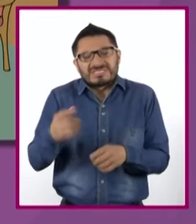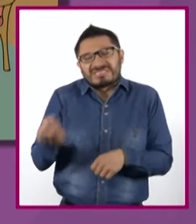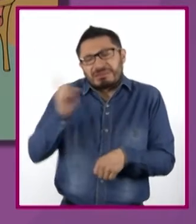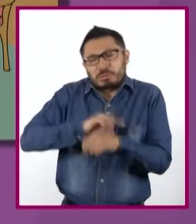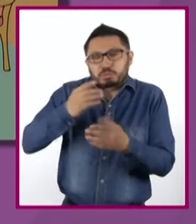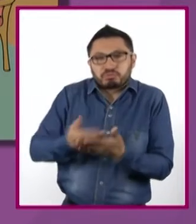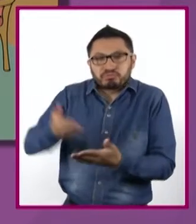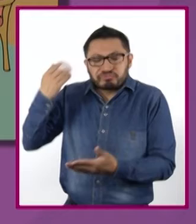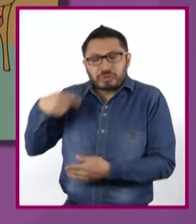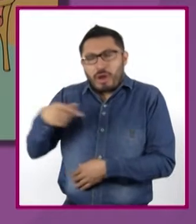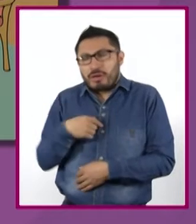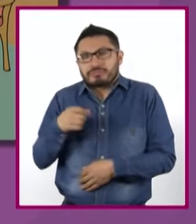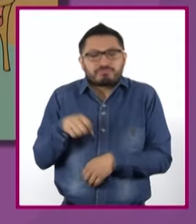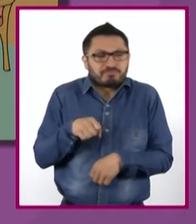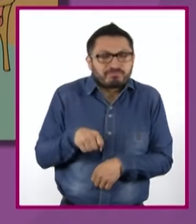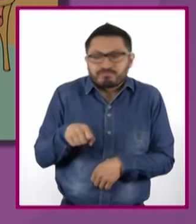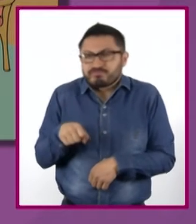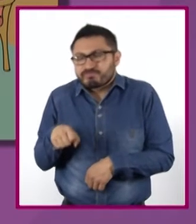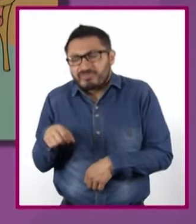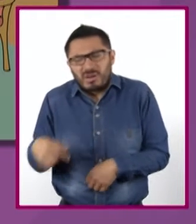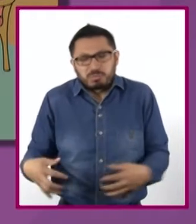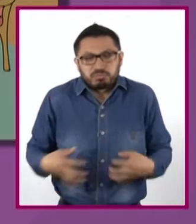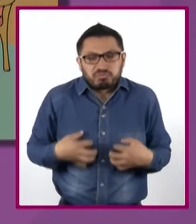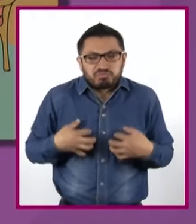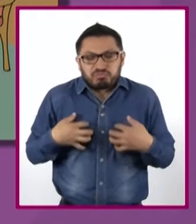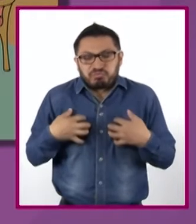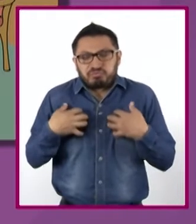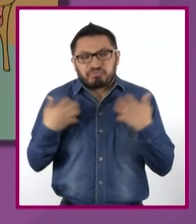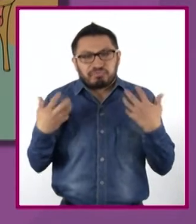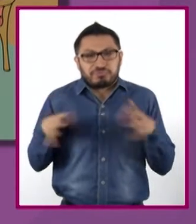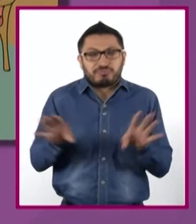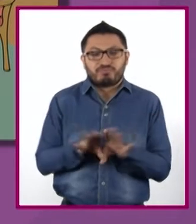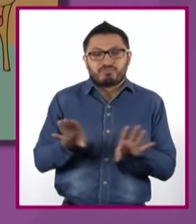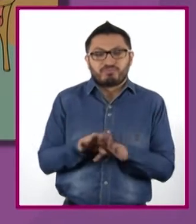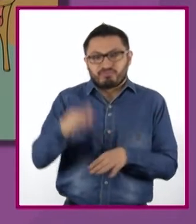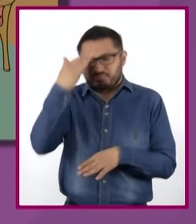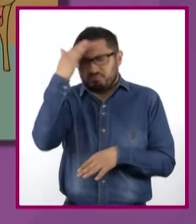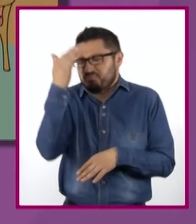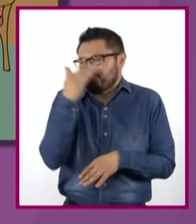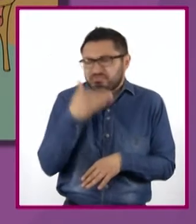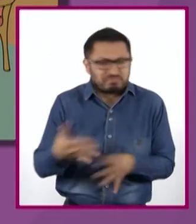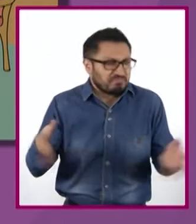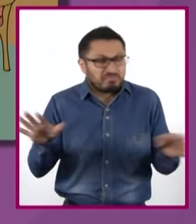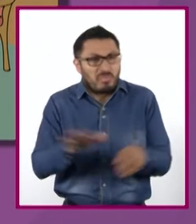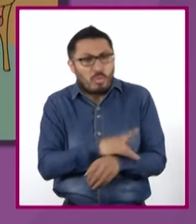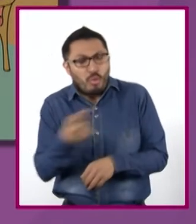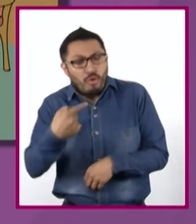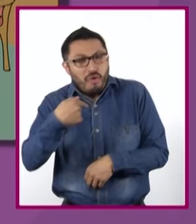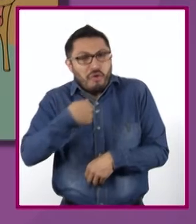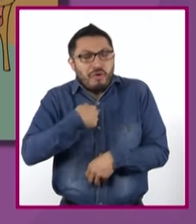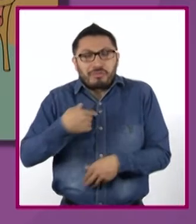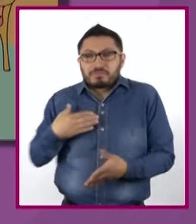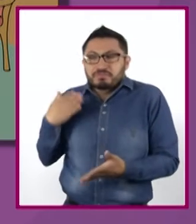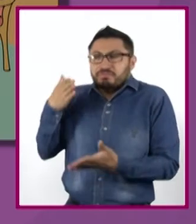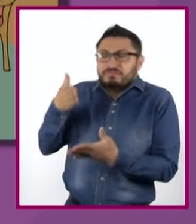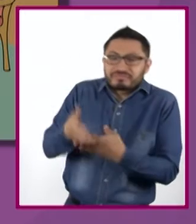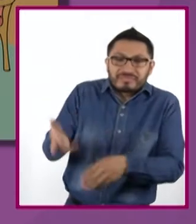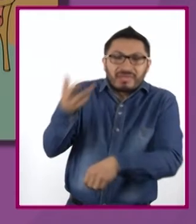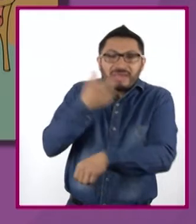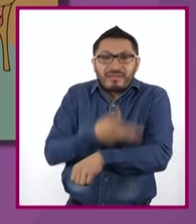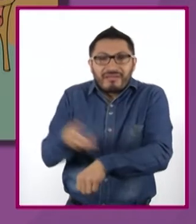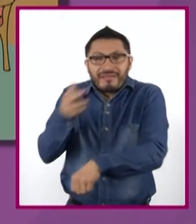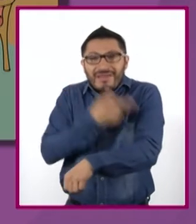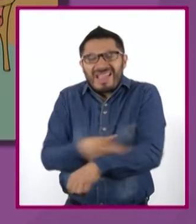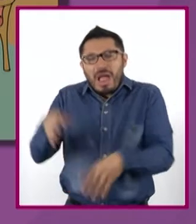día andaba yo haciendo un coraje, pero terrible, porque tuve que ir a hacer un trámite y había